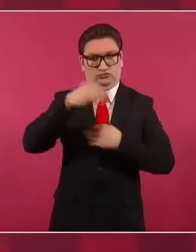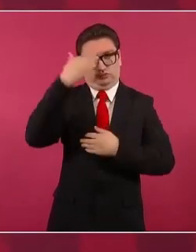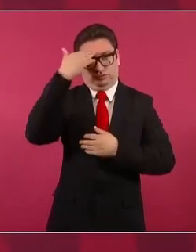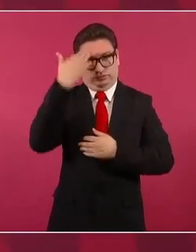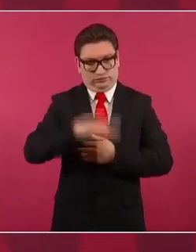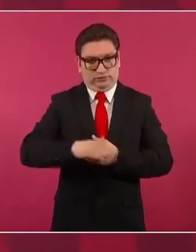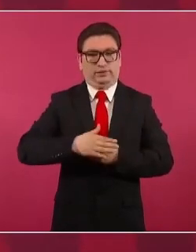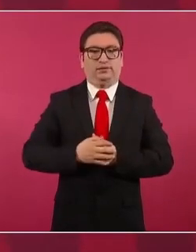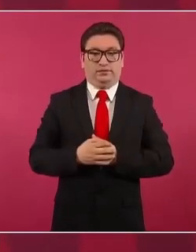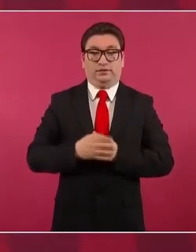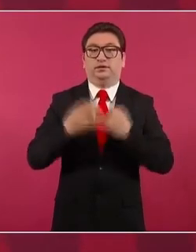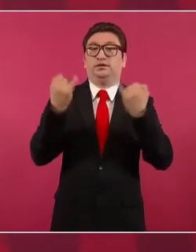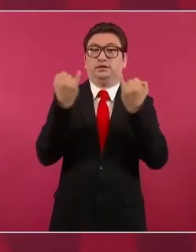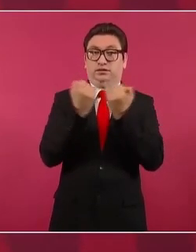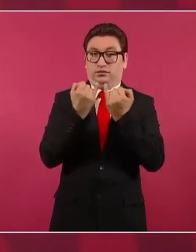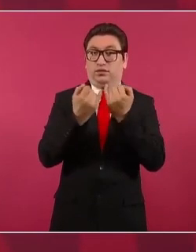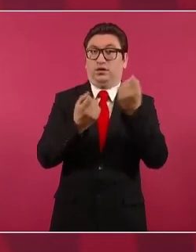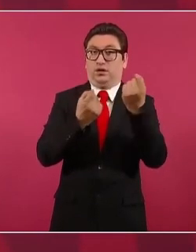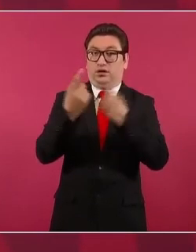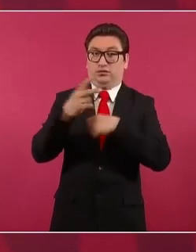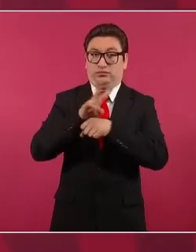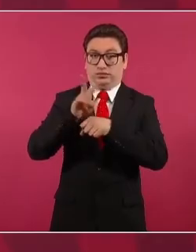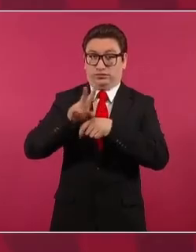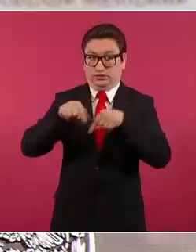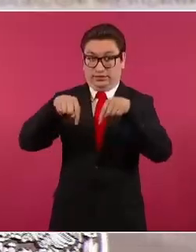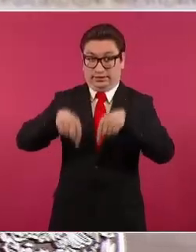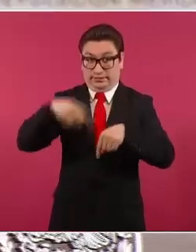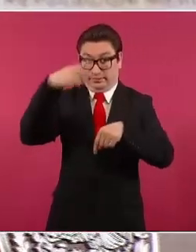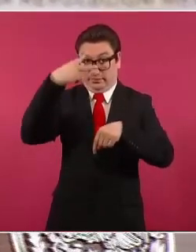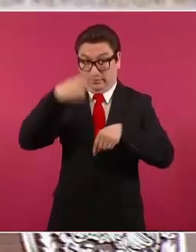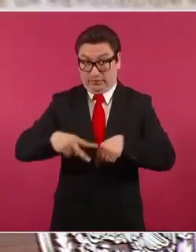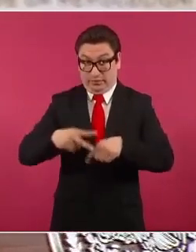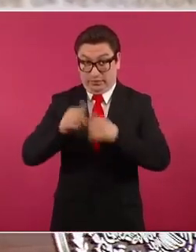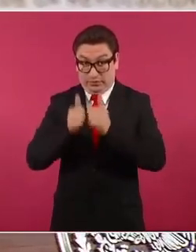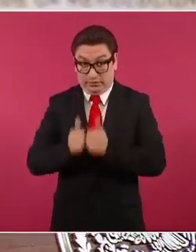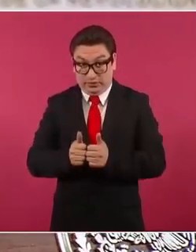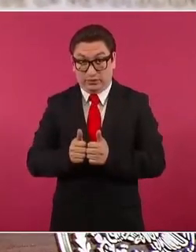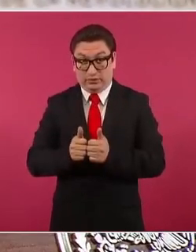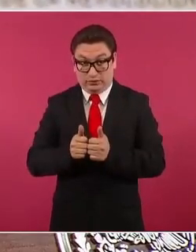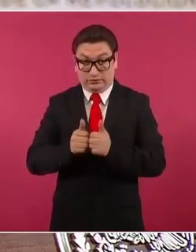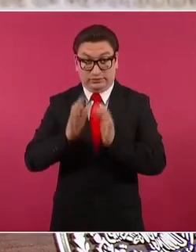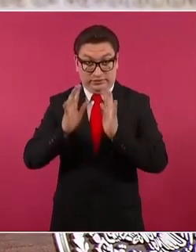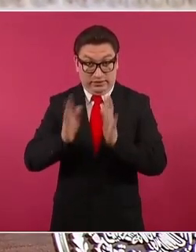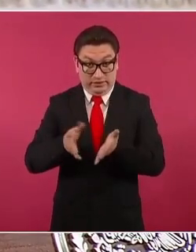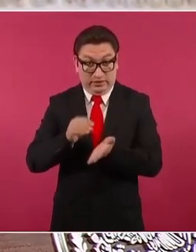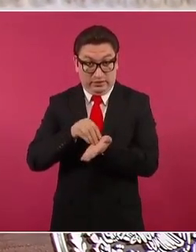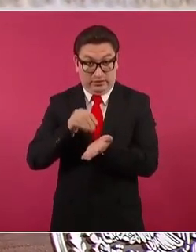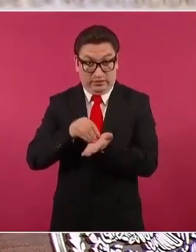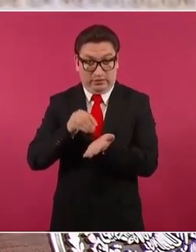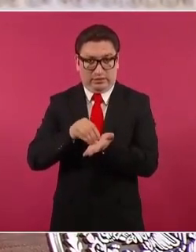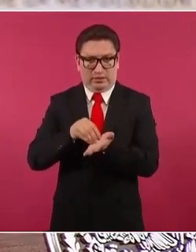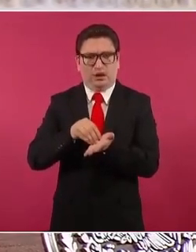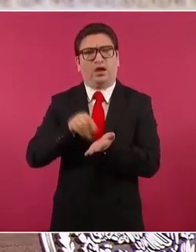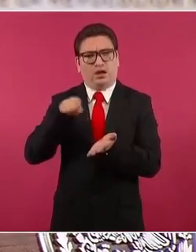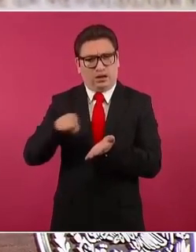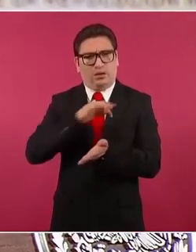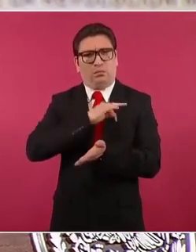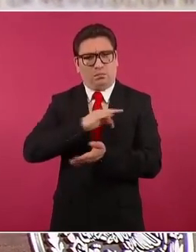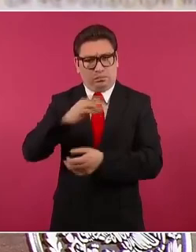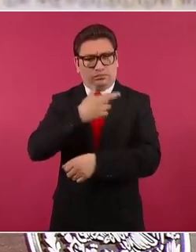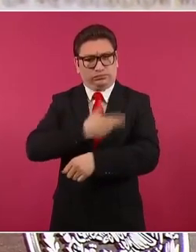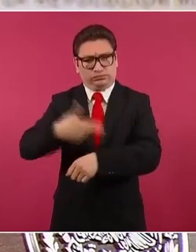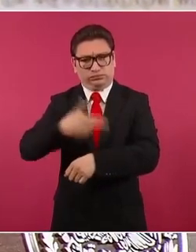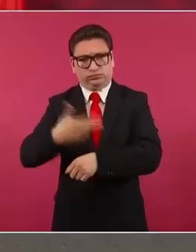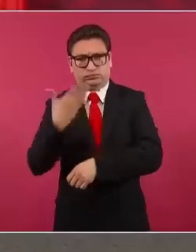ya los que están aquí pueden hacer la